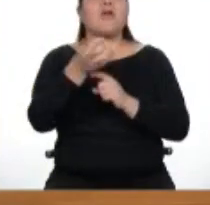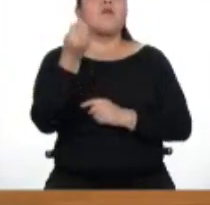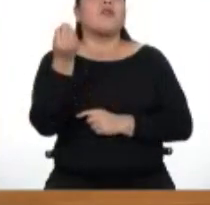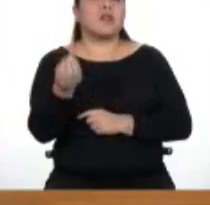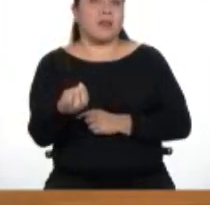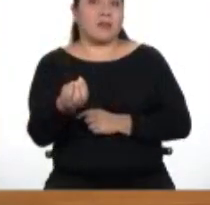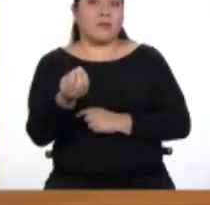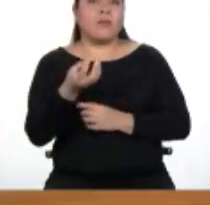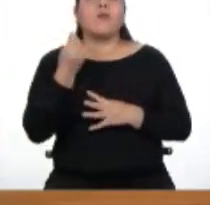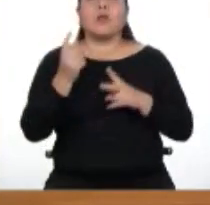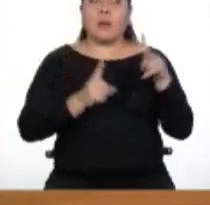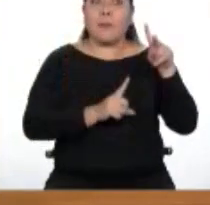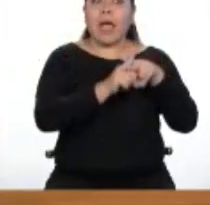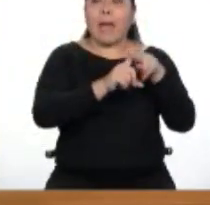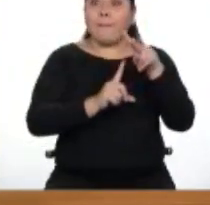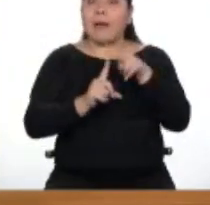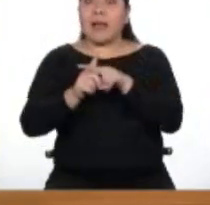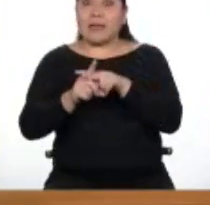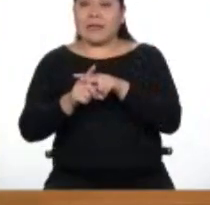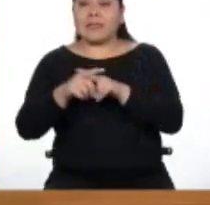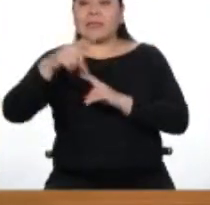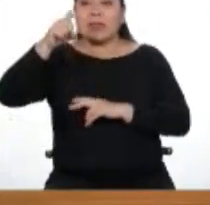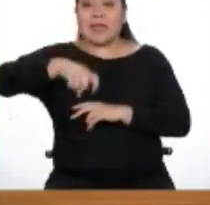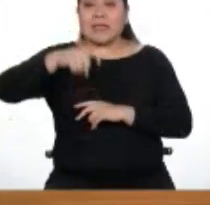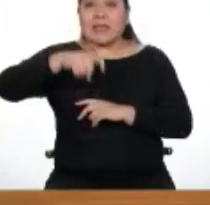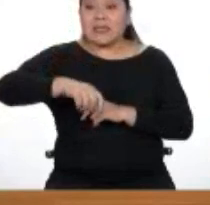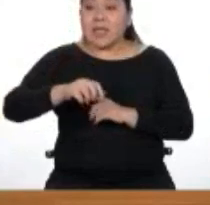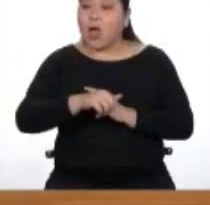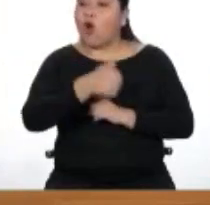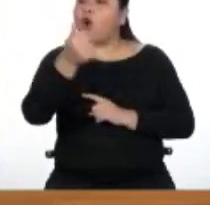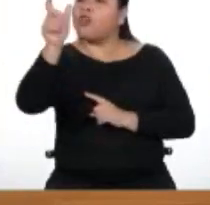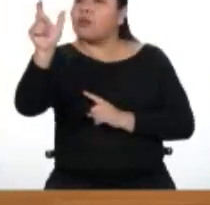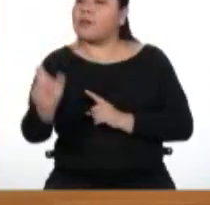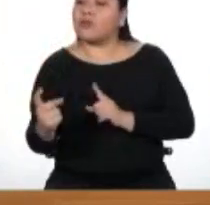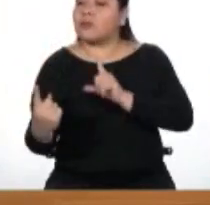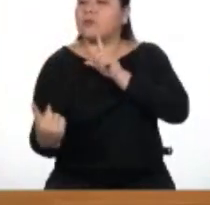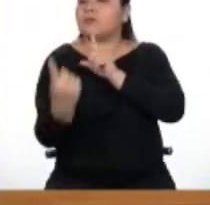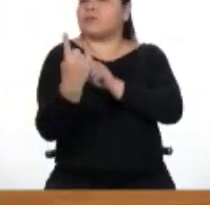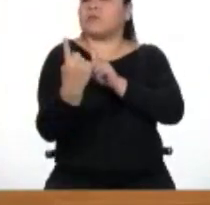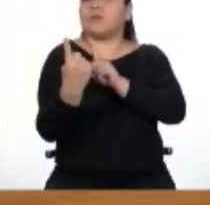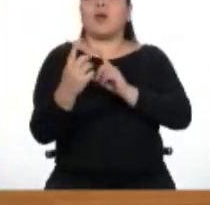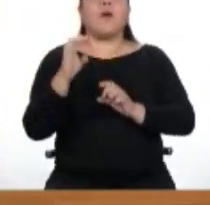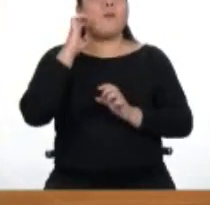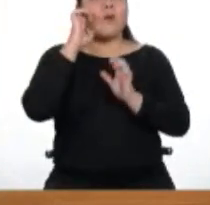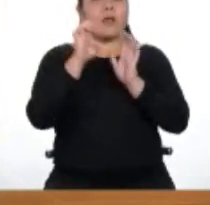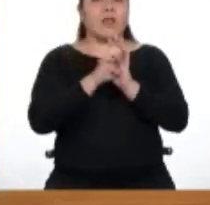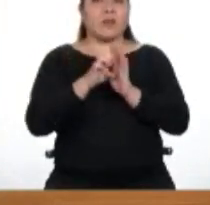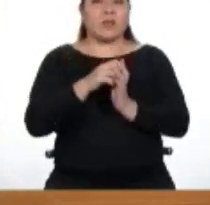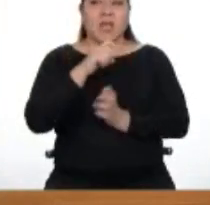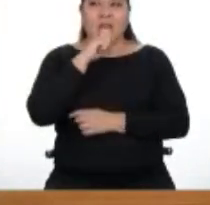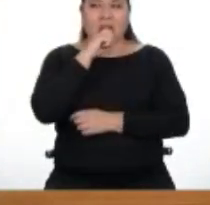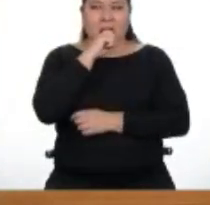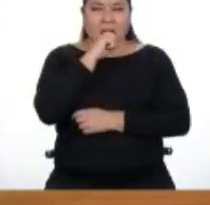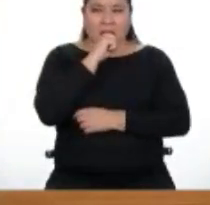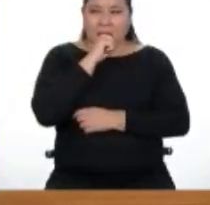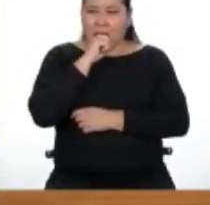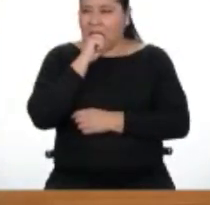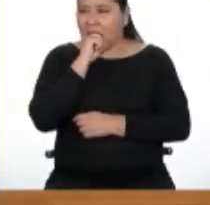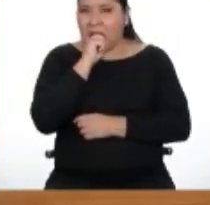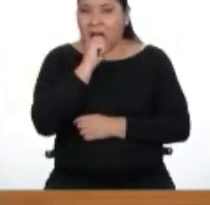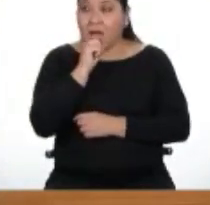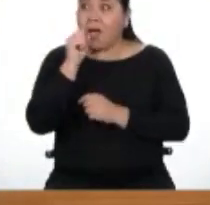para que aparezcan requieren de la presencia de otra persona. Por ejemplo, los celos, la